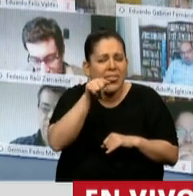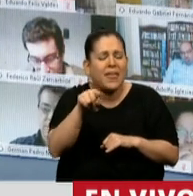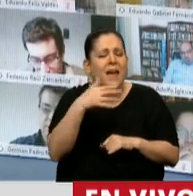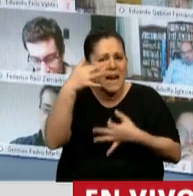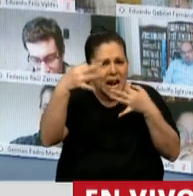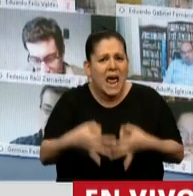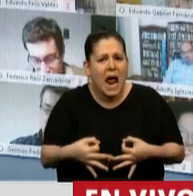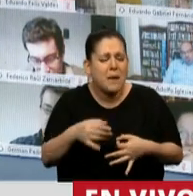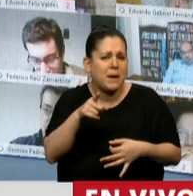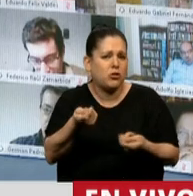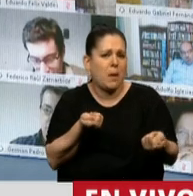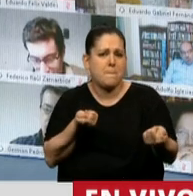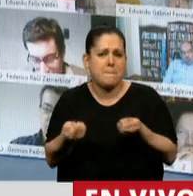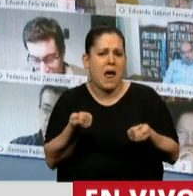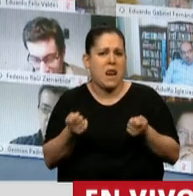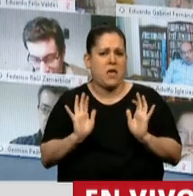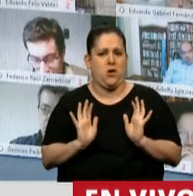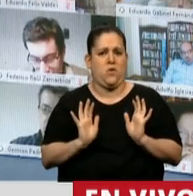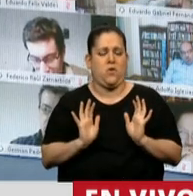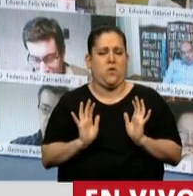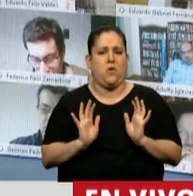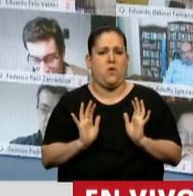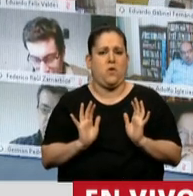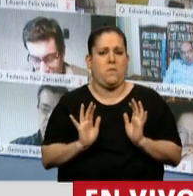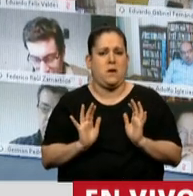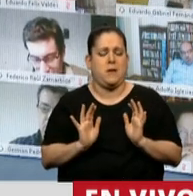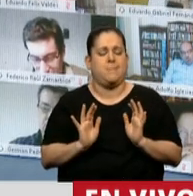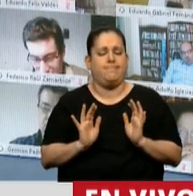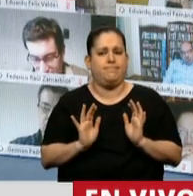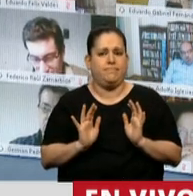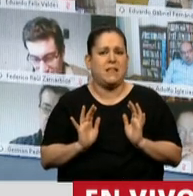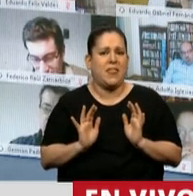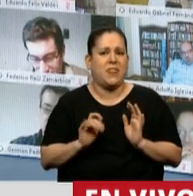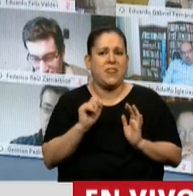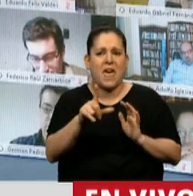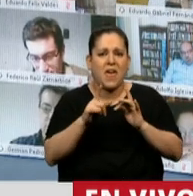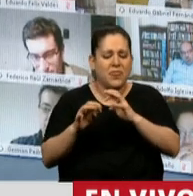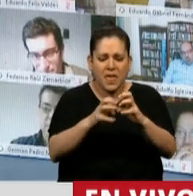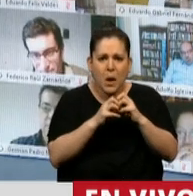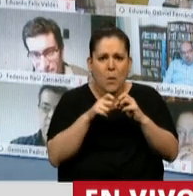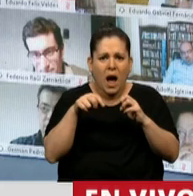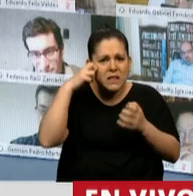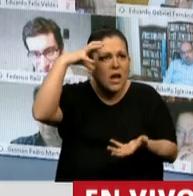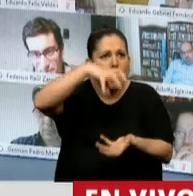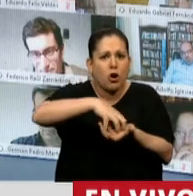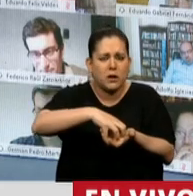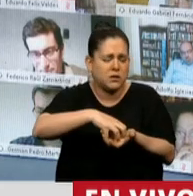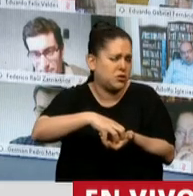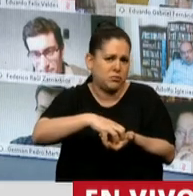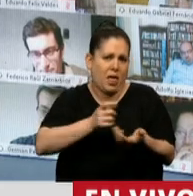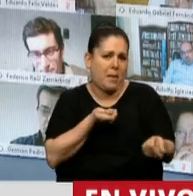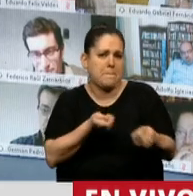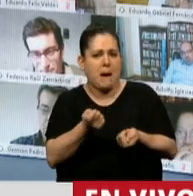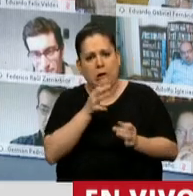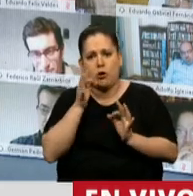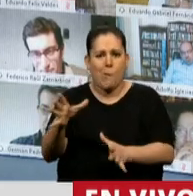un manejo del debate parlamentario que no